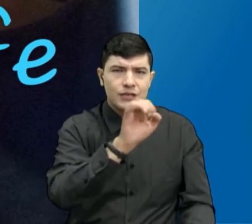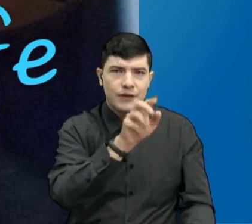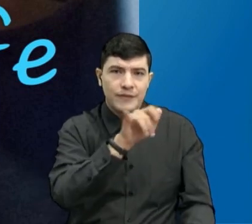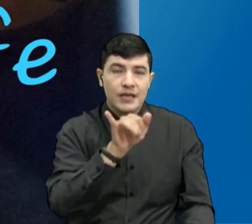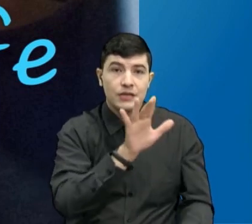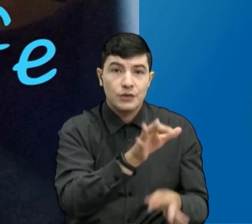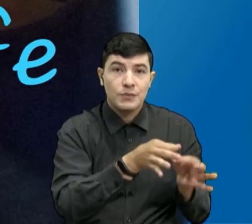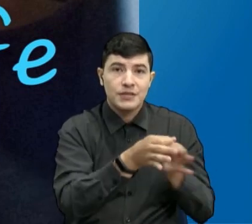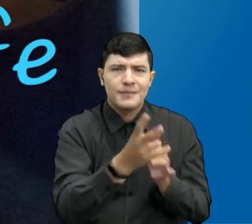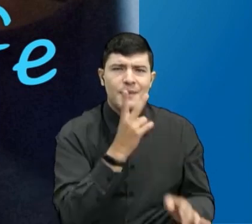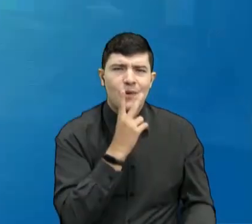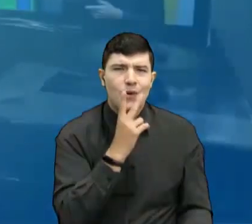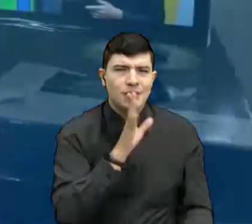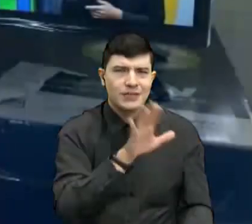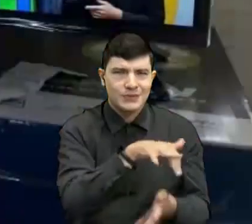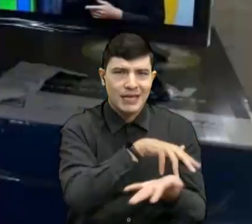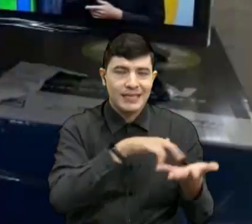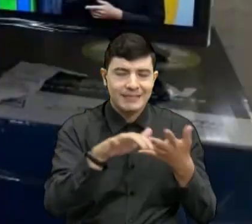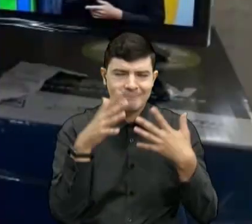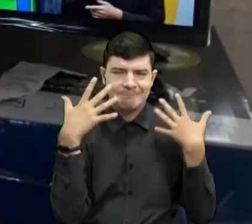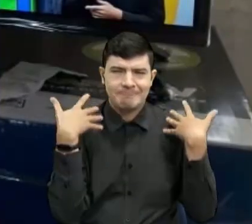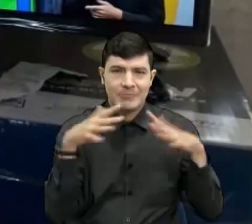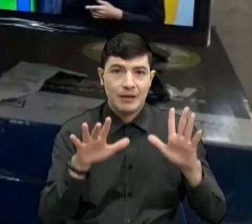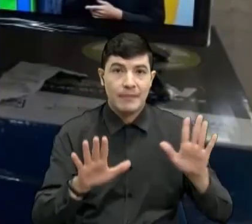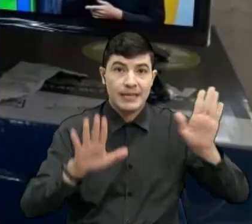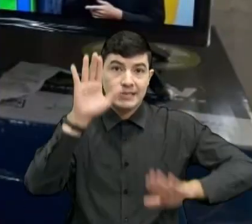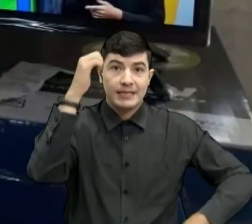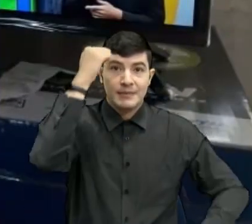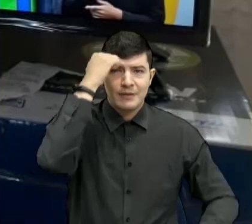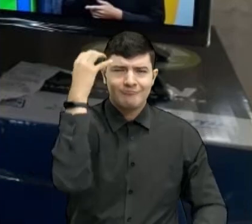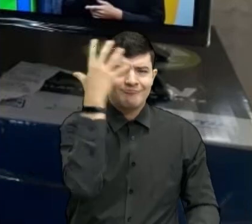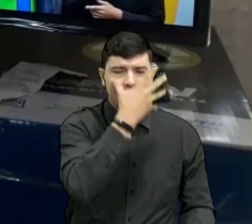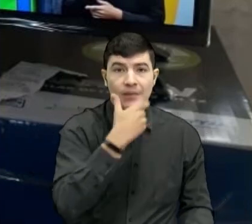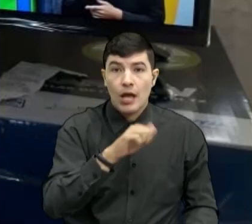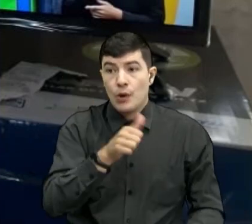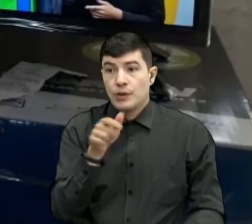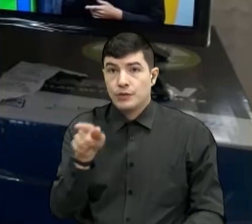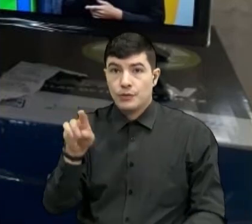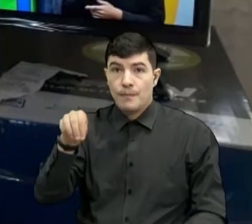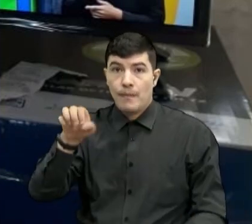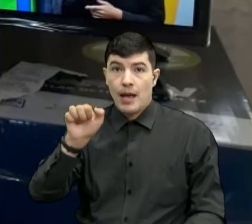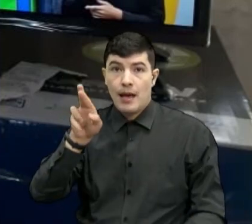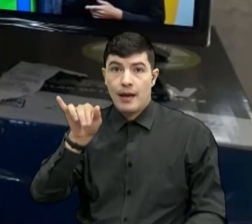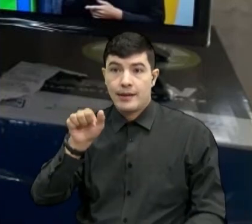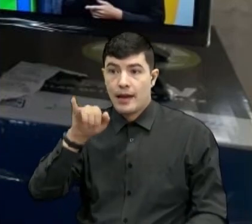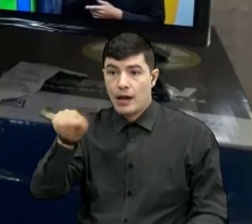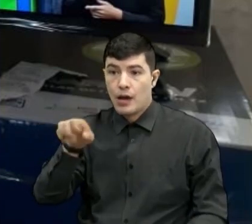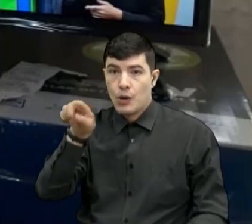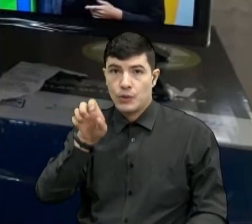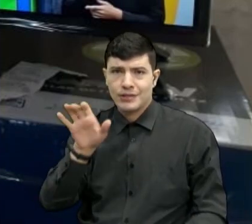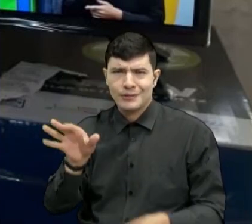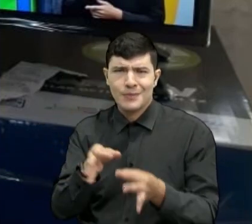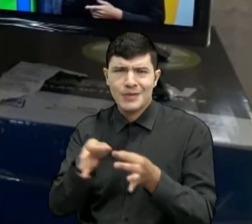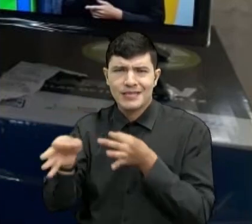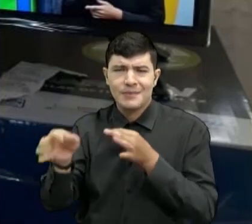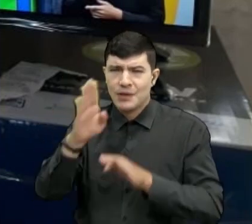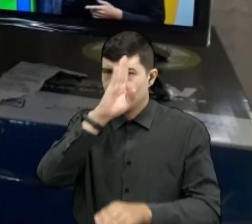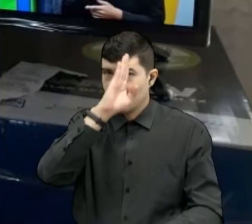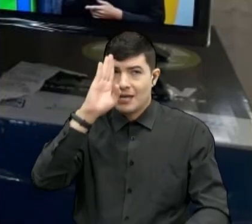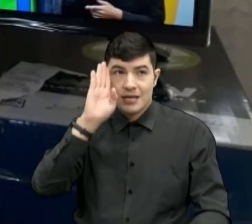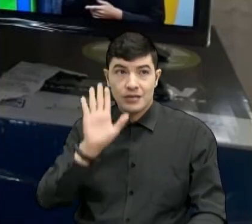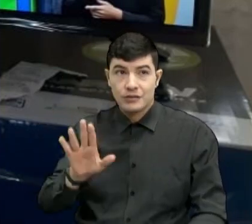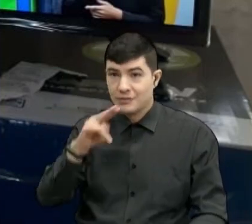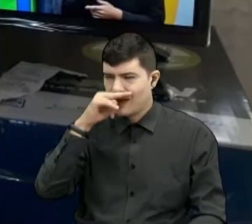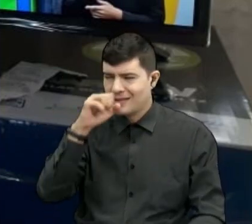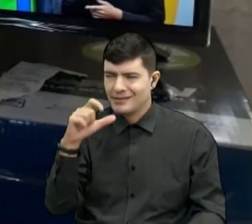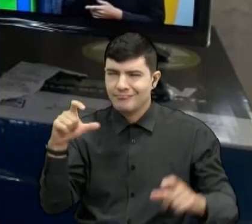Santander. ¡Presente Profe! ¡Preciosa, mi amor! Tengo a María José Rodríguez desde San Gil, mire, con lentes ella